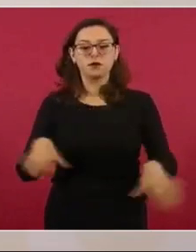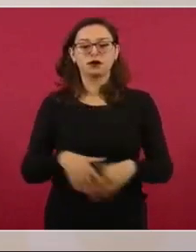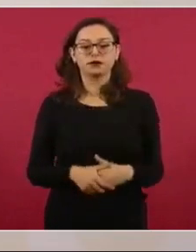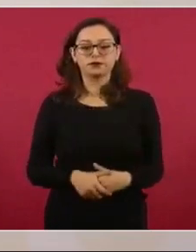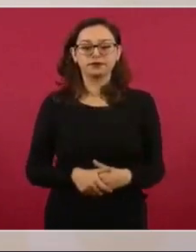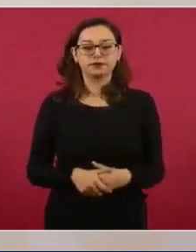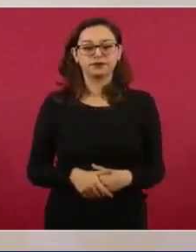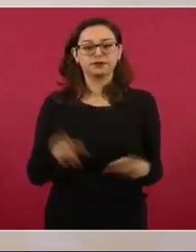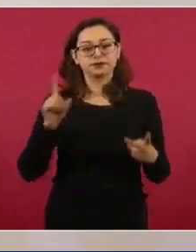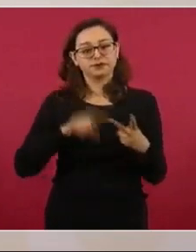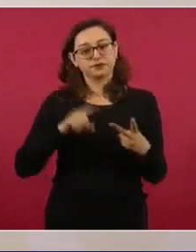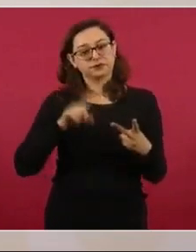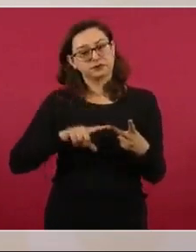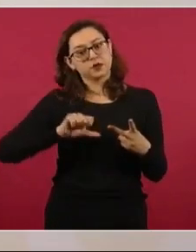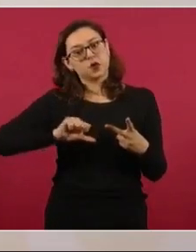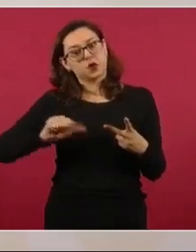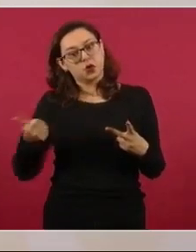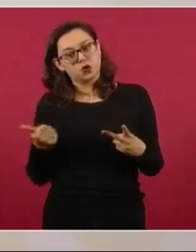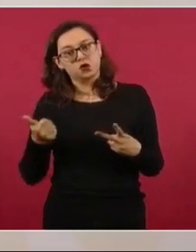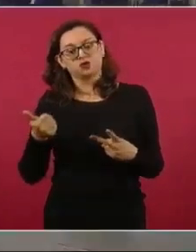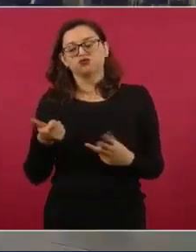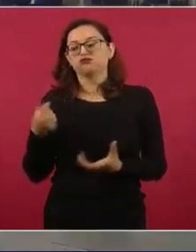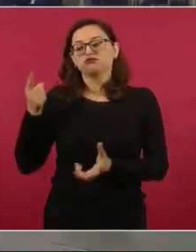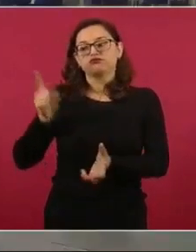Lo otro es lo sindical,